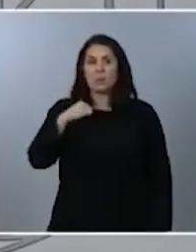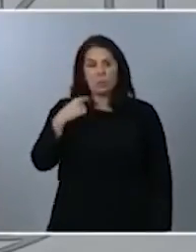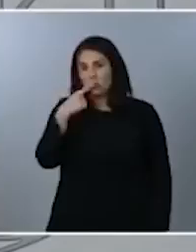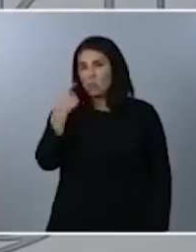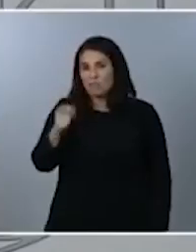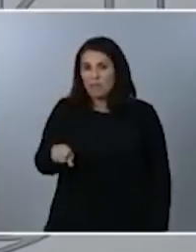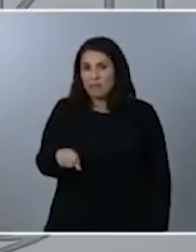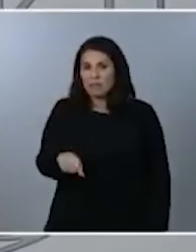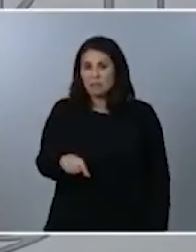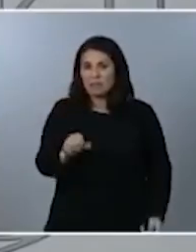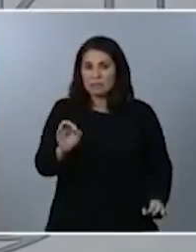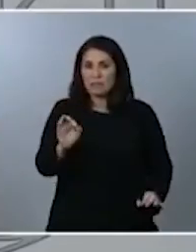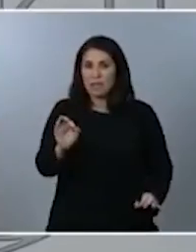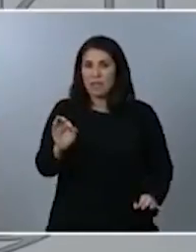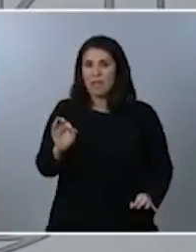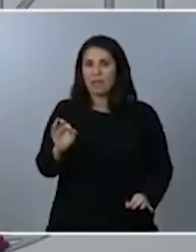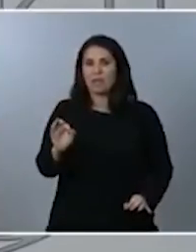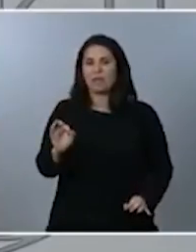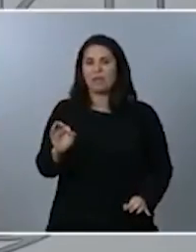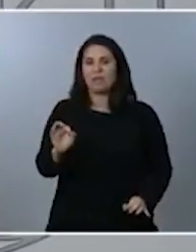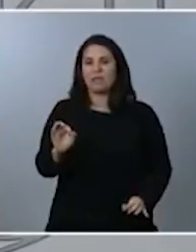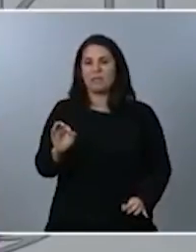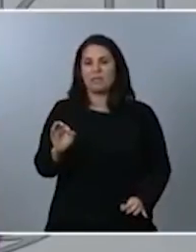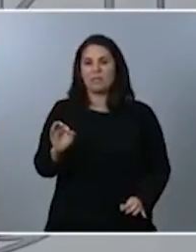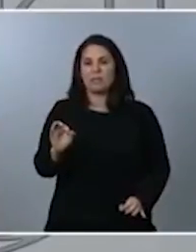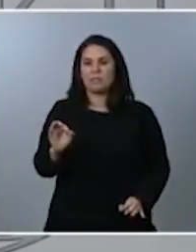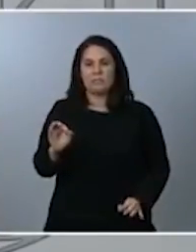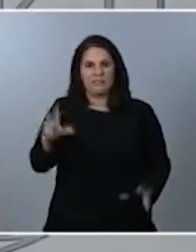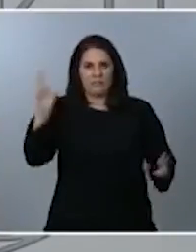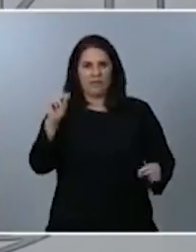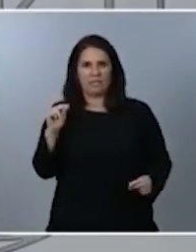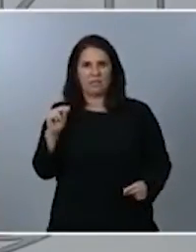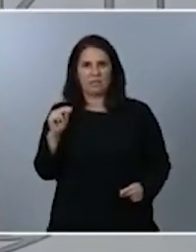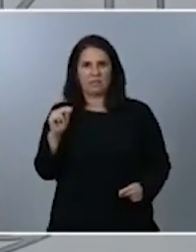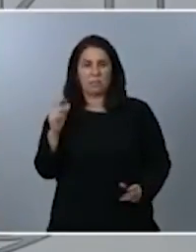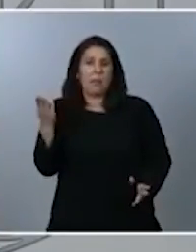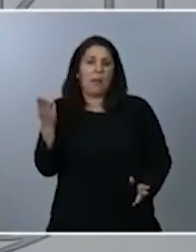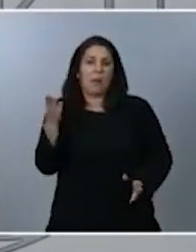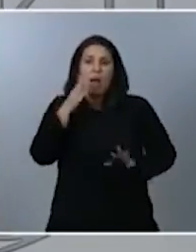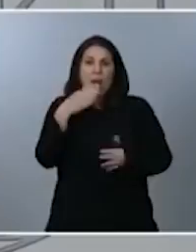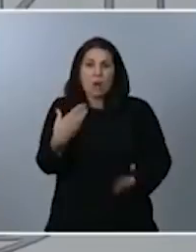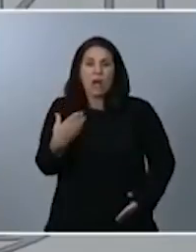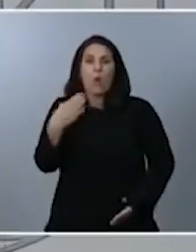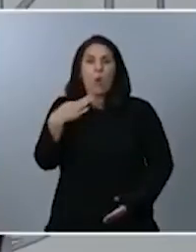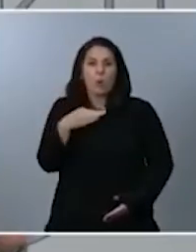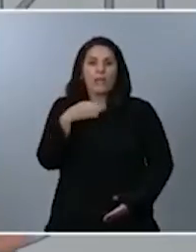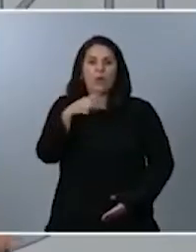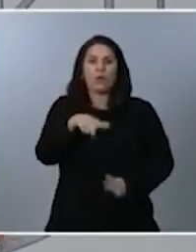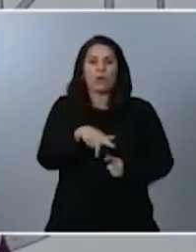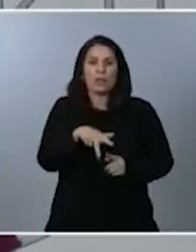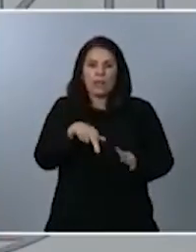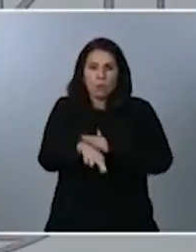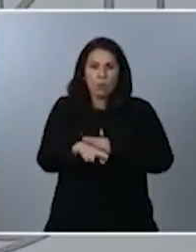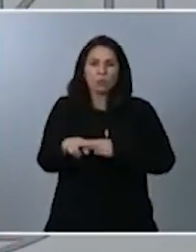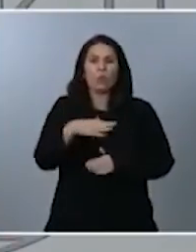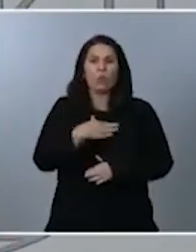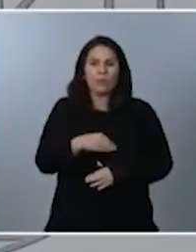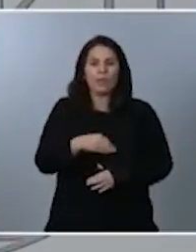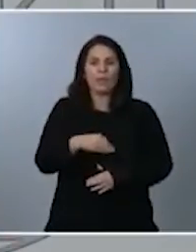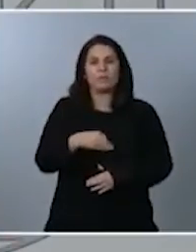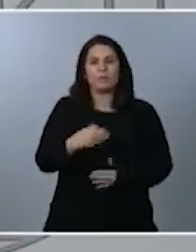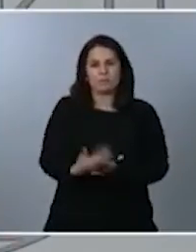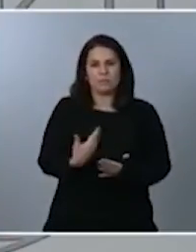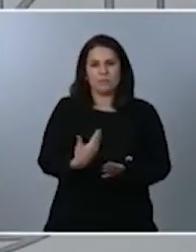jurídico insisto el único el único garantista con los derechos fundamentales de los ciudadanos nunca